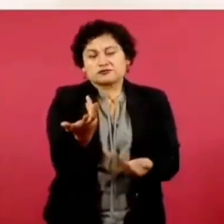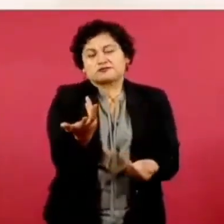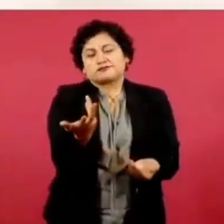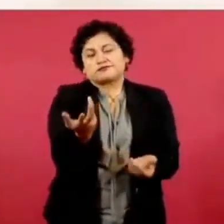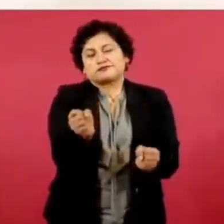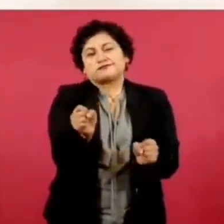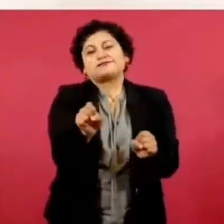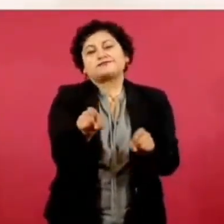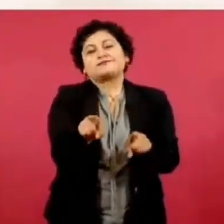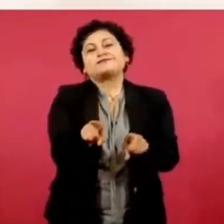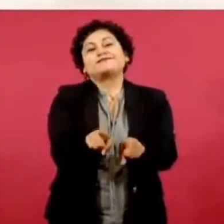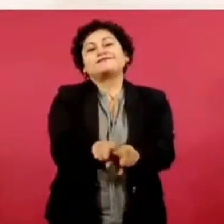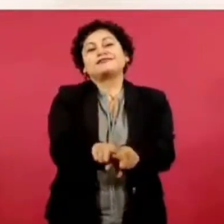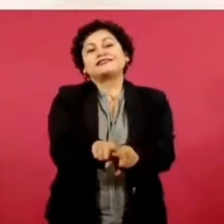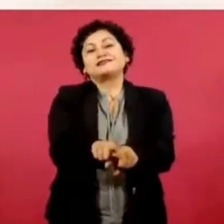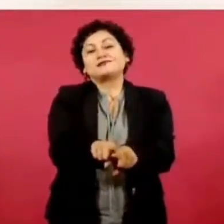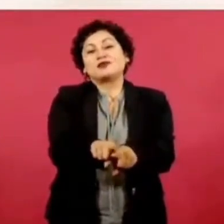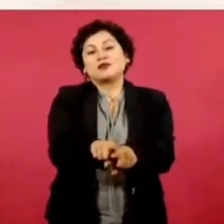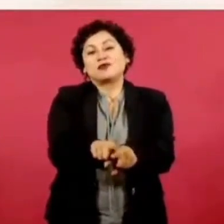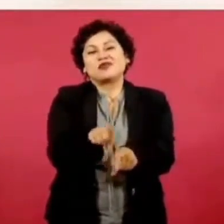es un sistema piramidal.